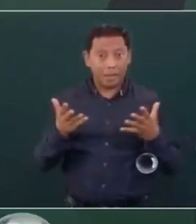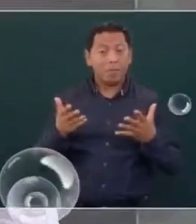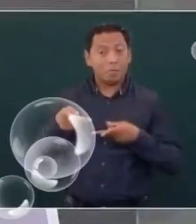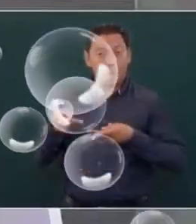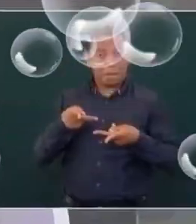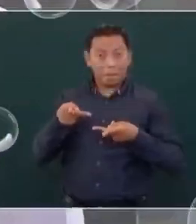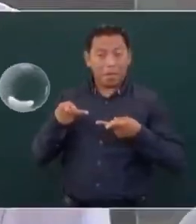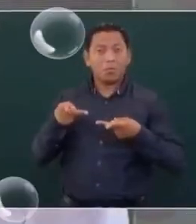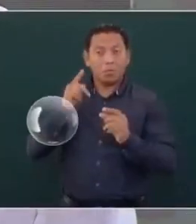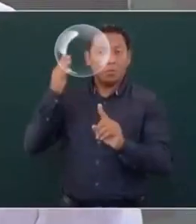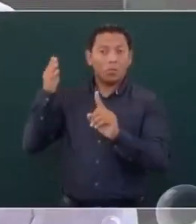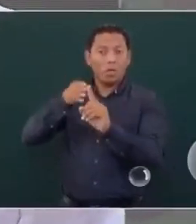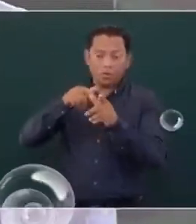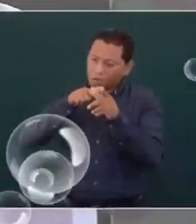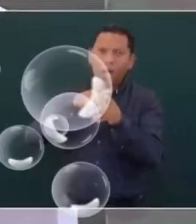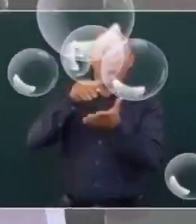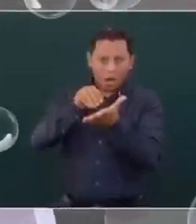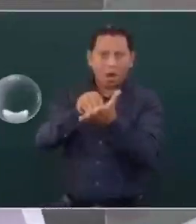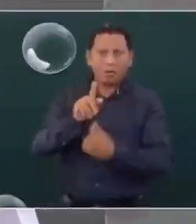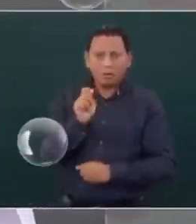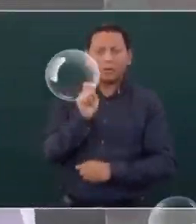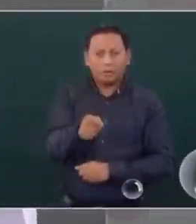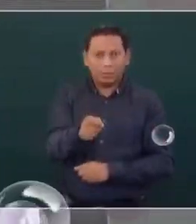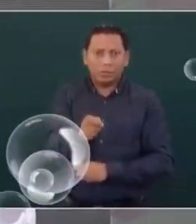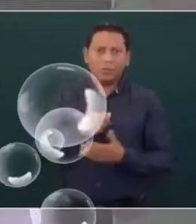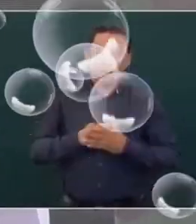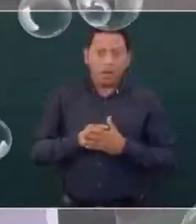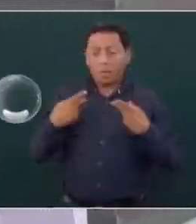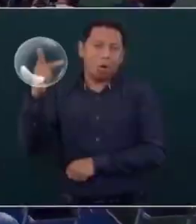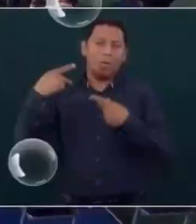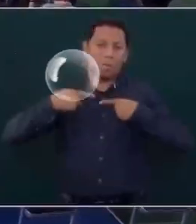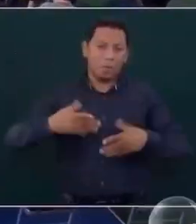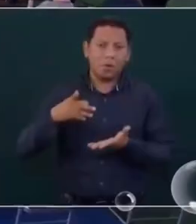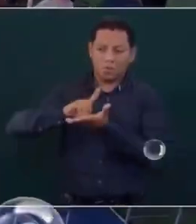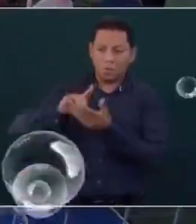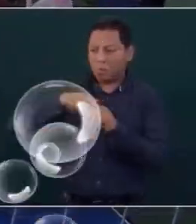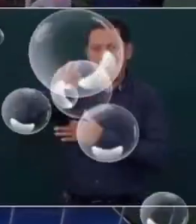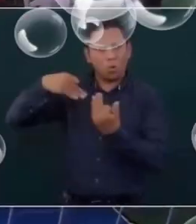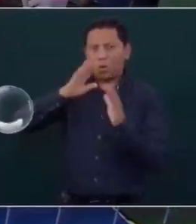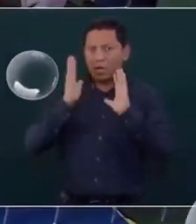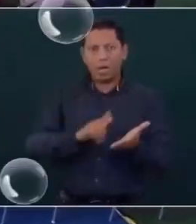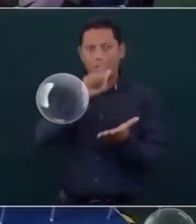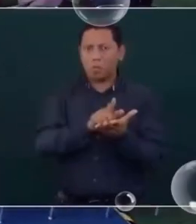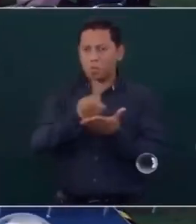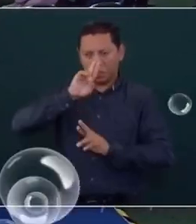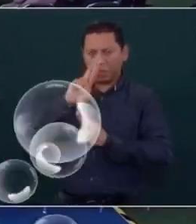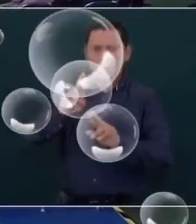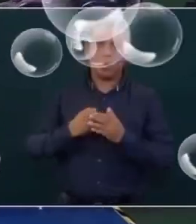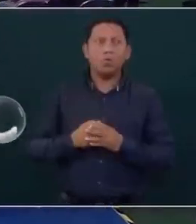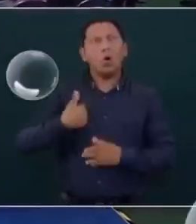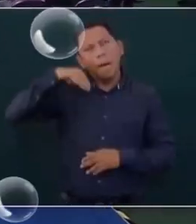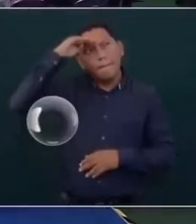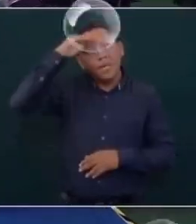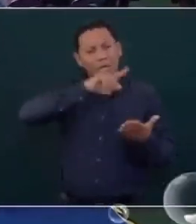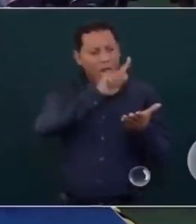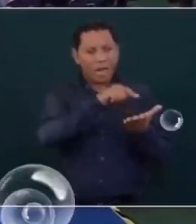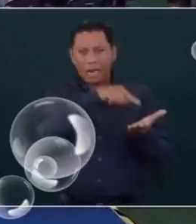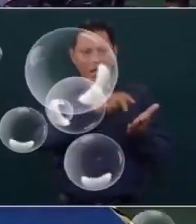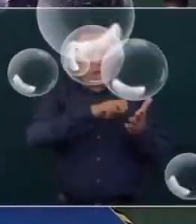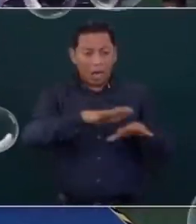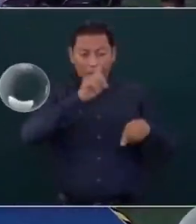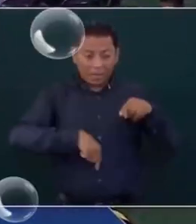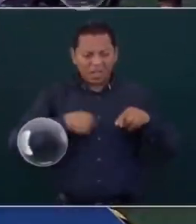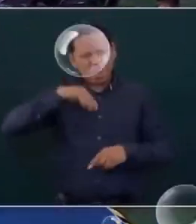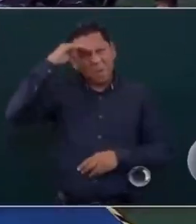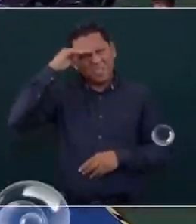y seguirá siendo, la de apoyar de abajo hacia arriba. Entonces, ya se ha ido avanzando. No creo yo que puedan dar marcha atrás. Además, en